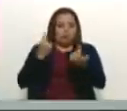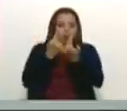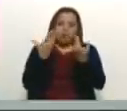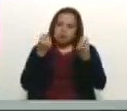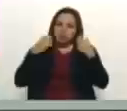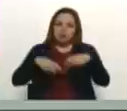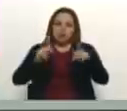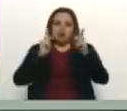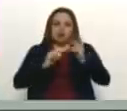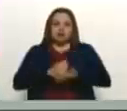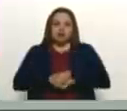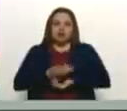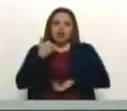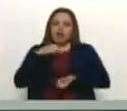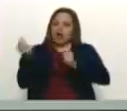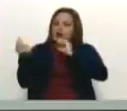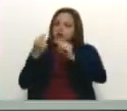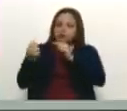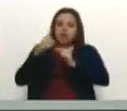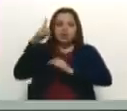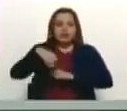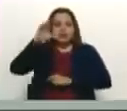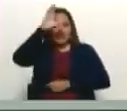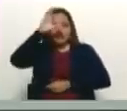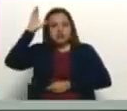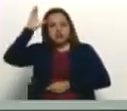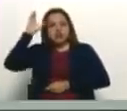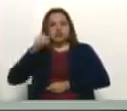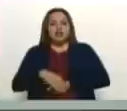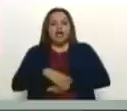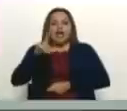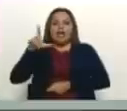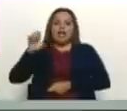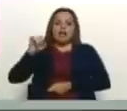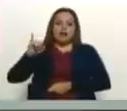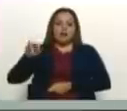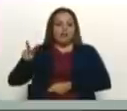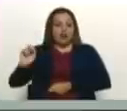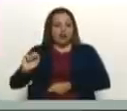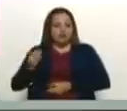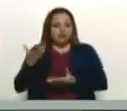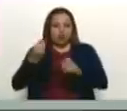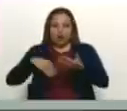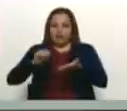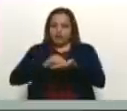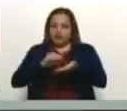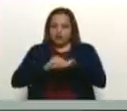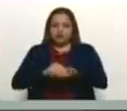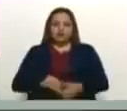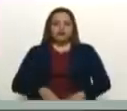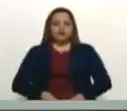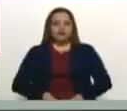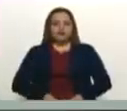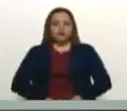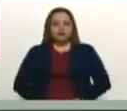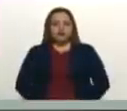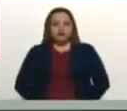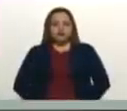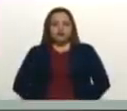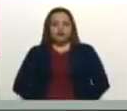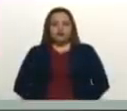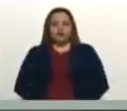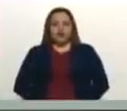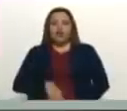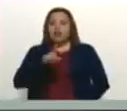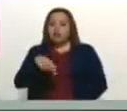Y lo he conversado bastante con el canciller Álvaro Leiva, bastante. Y lo estamos conversando con